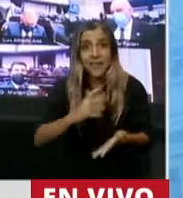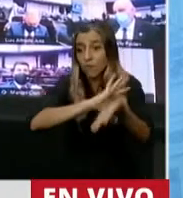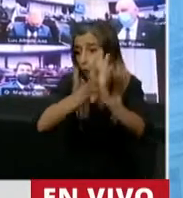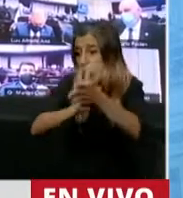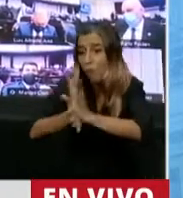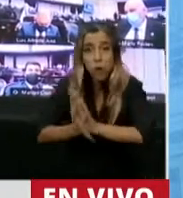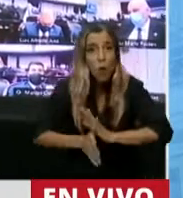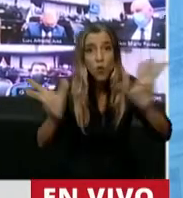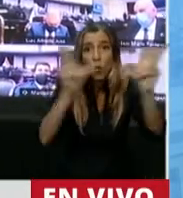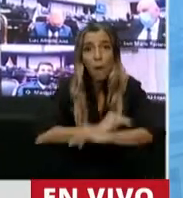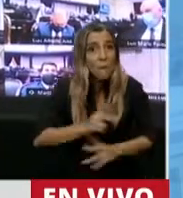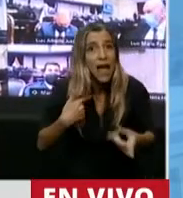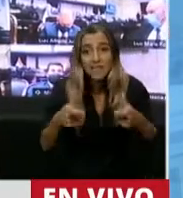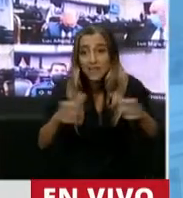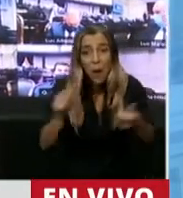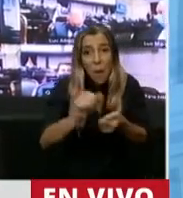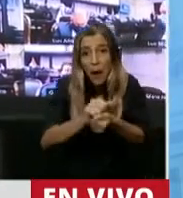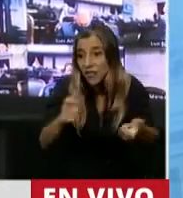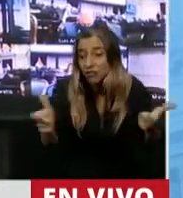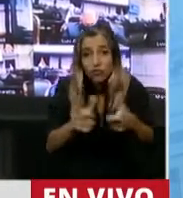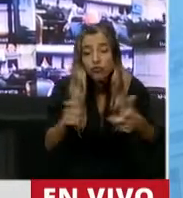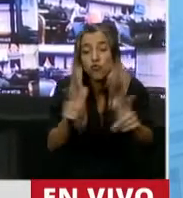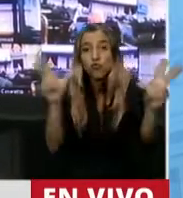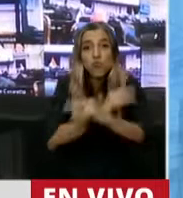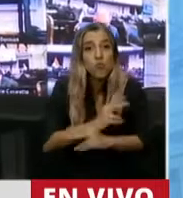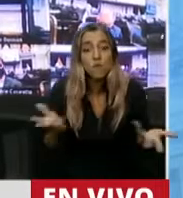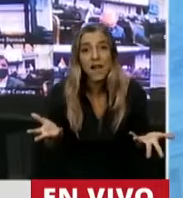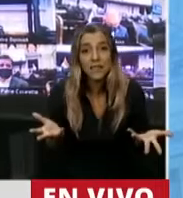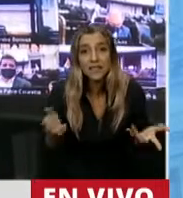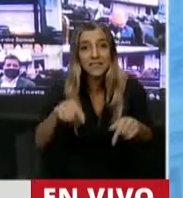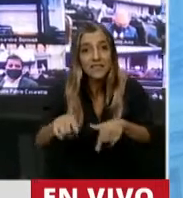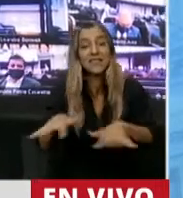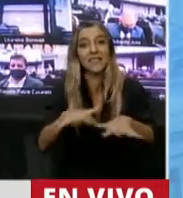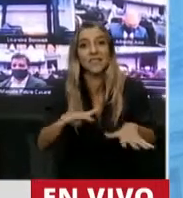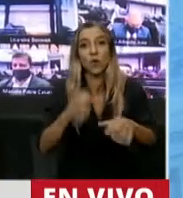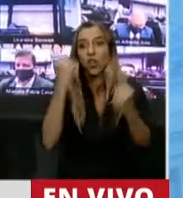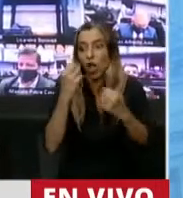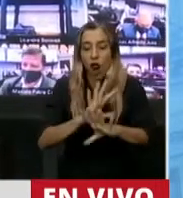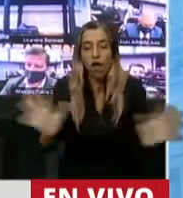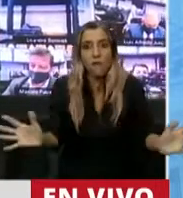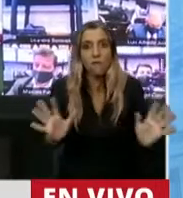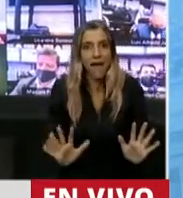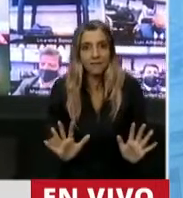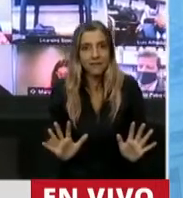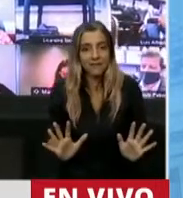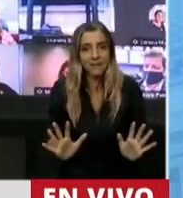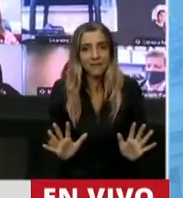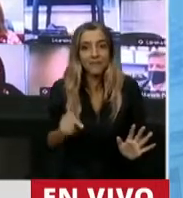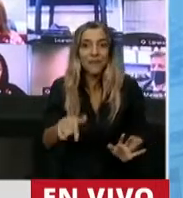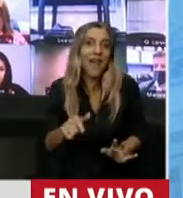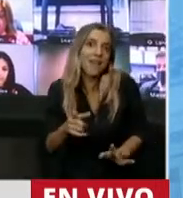de emitir moneda, porque esto es en definitiva lo que está explicando la enorme crisis cambiaria que hoy sufren los argentinos.